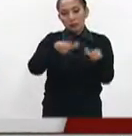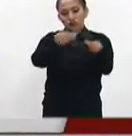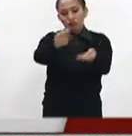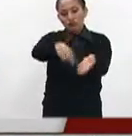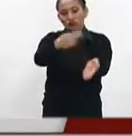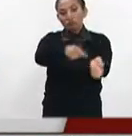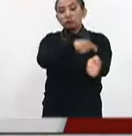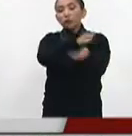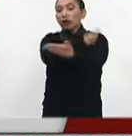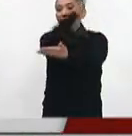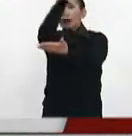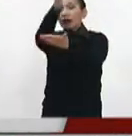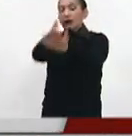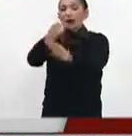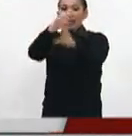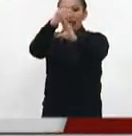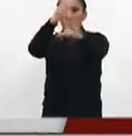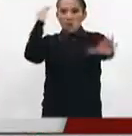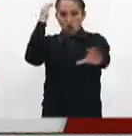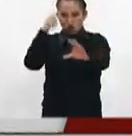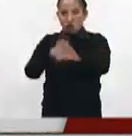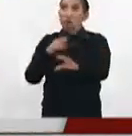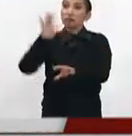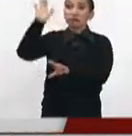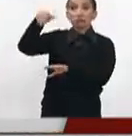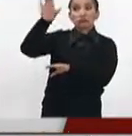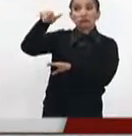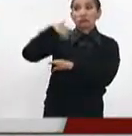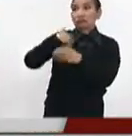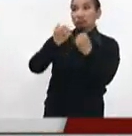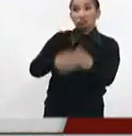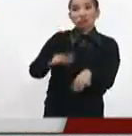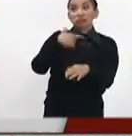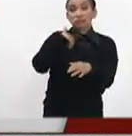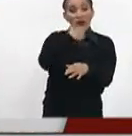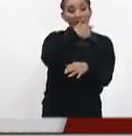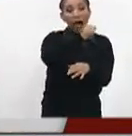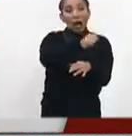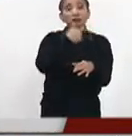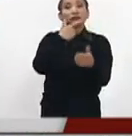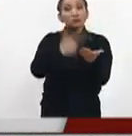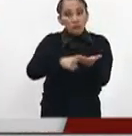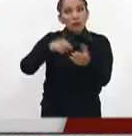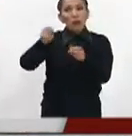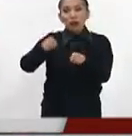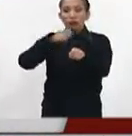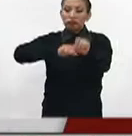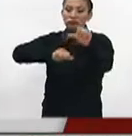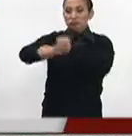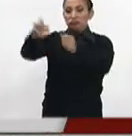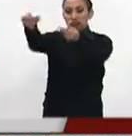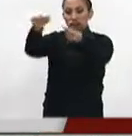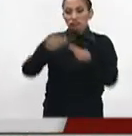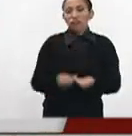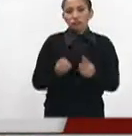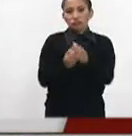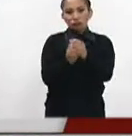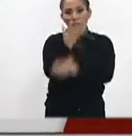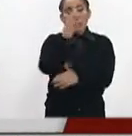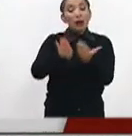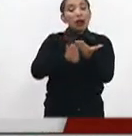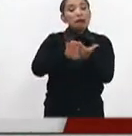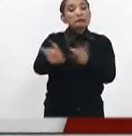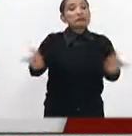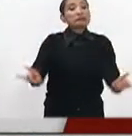él se paga al camión repartidor, no pierde el contenido ni su contenedor. Es con el fin de evitar cualquier incidente